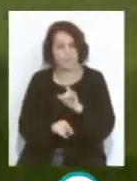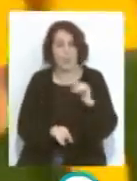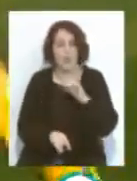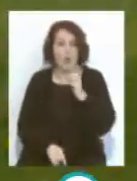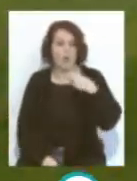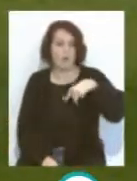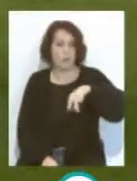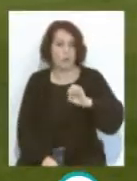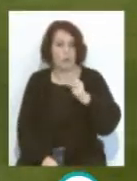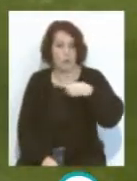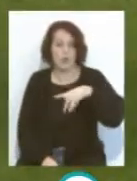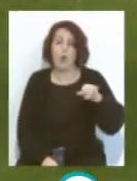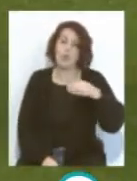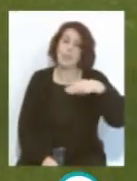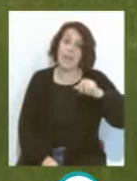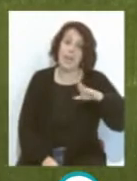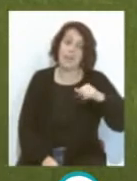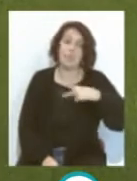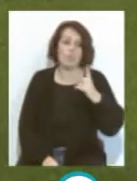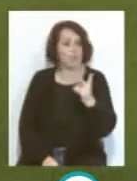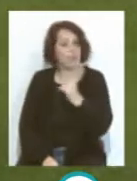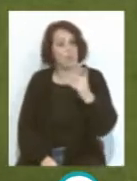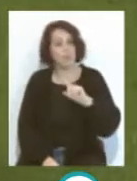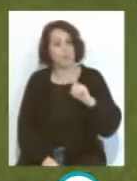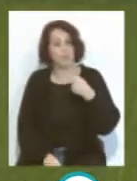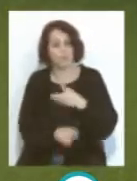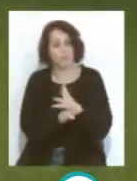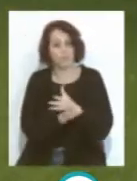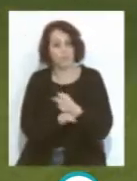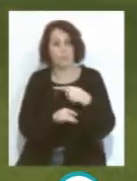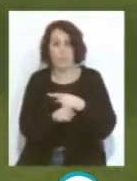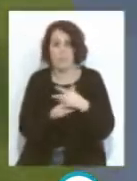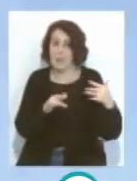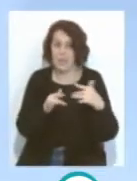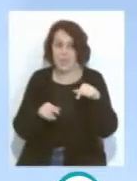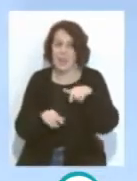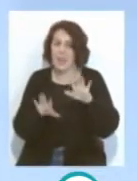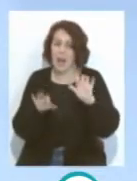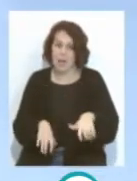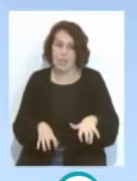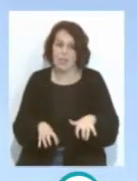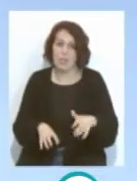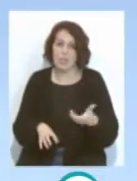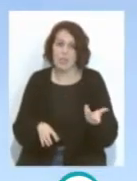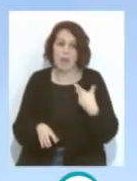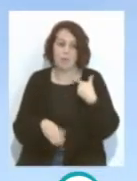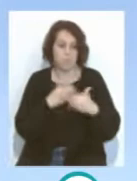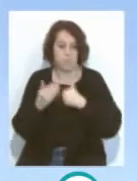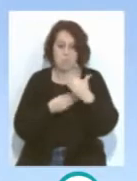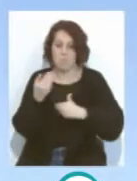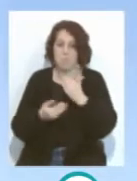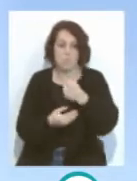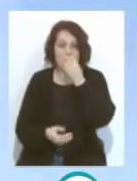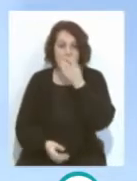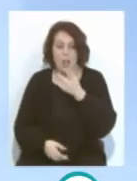Johnson y con José Mari, que fueron los primeros los que jugaron esos partidos donde el Cádiz anduvo muy, muy bien.